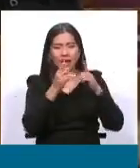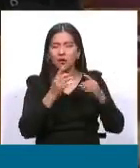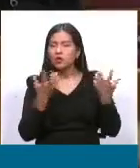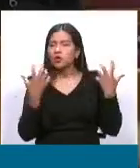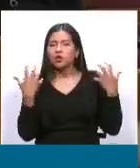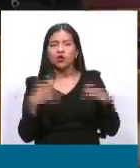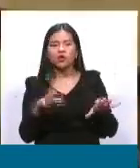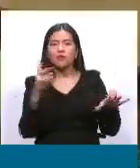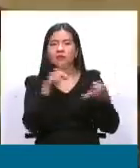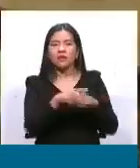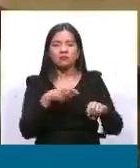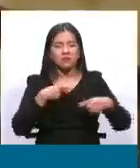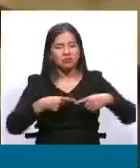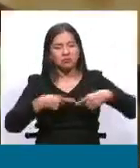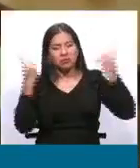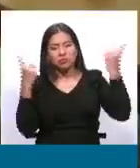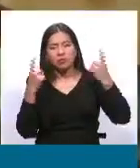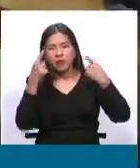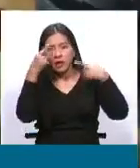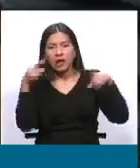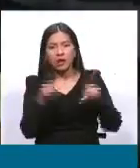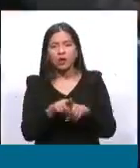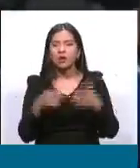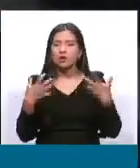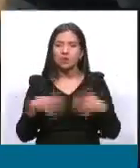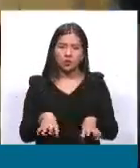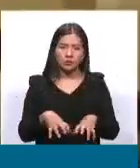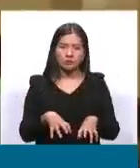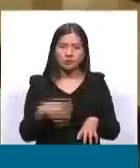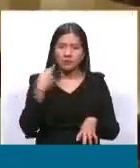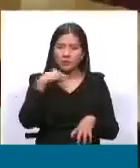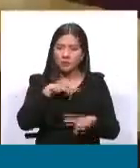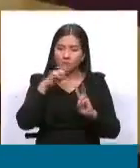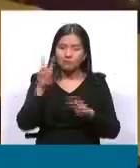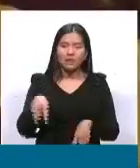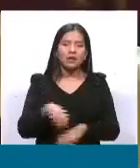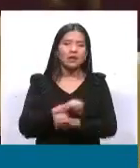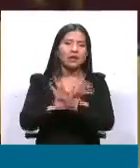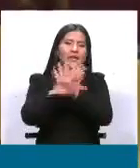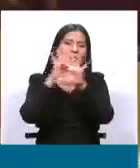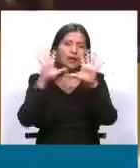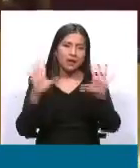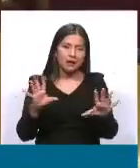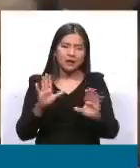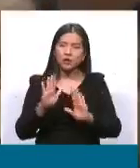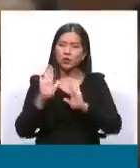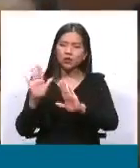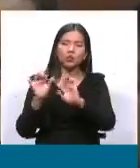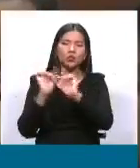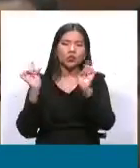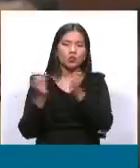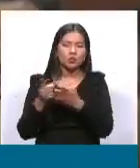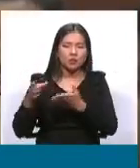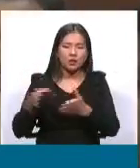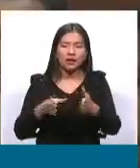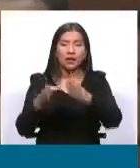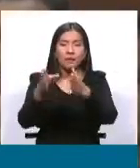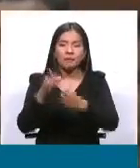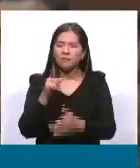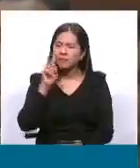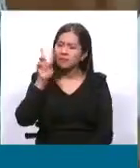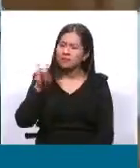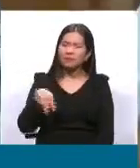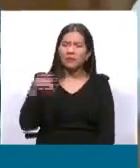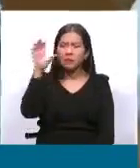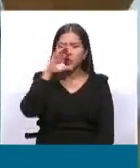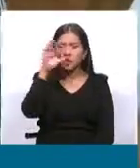espacios de concertación que puedan existir. Entonces uno se da cuenta allí por la trayectoria de estos sectores que aquí lo que buscan no es